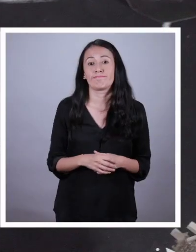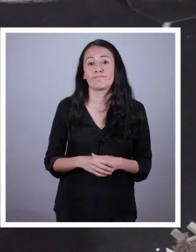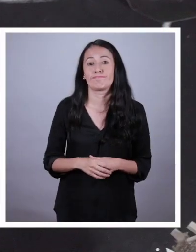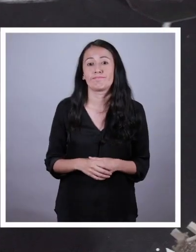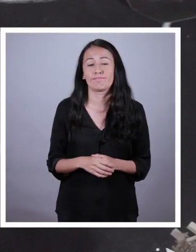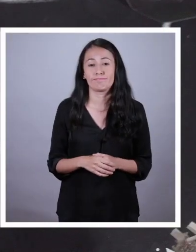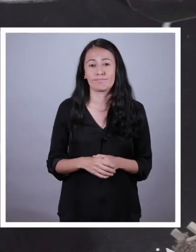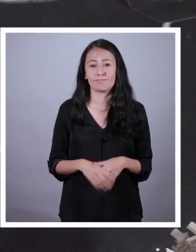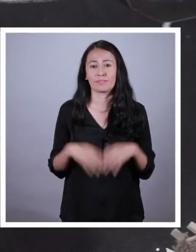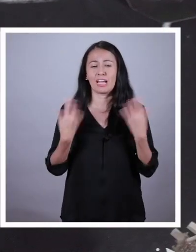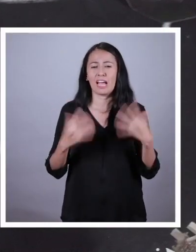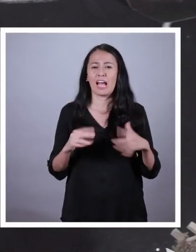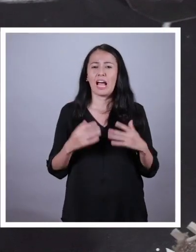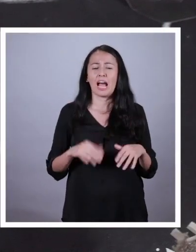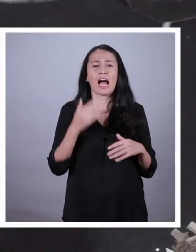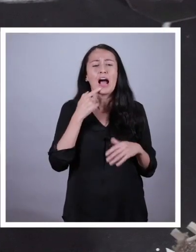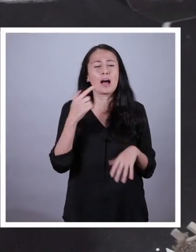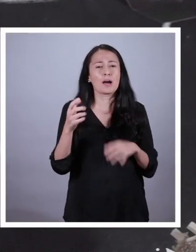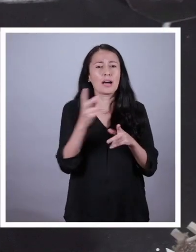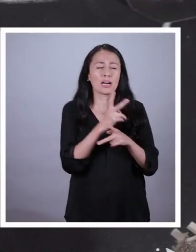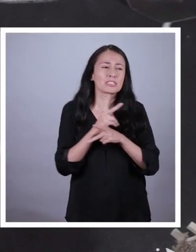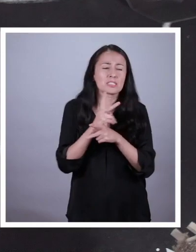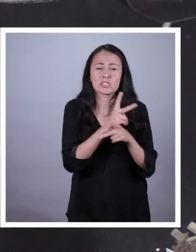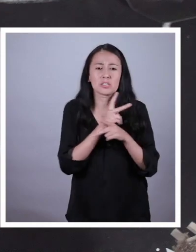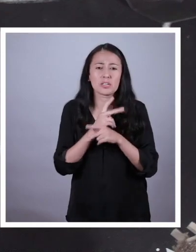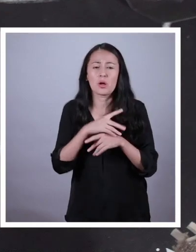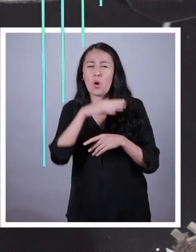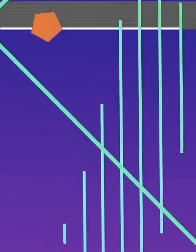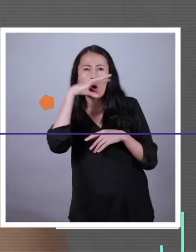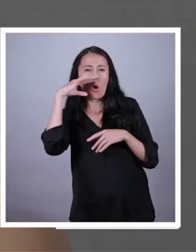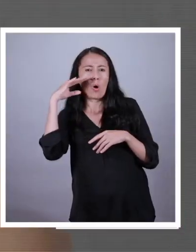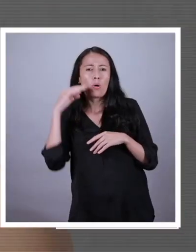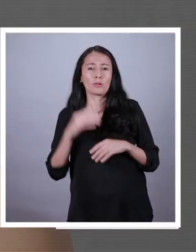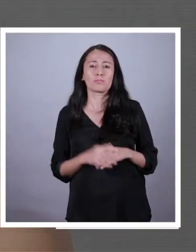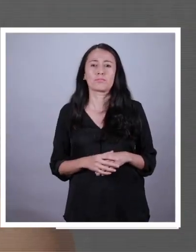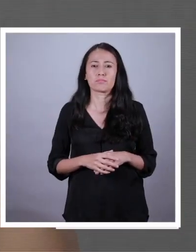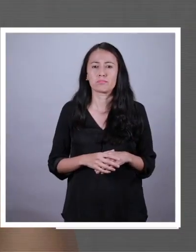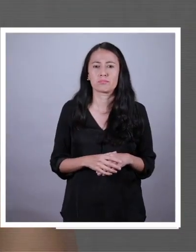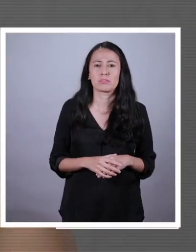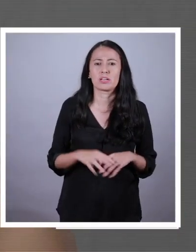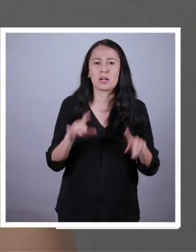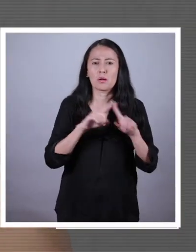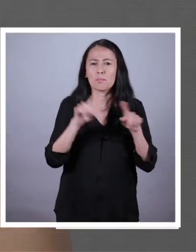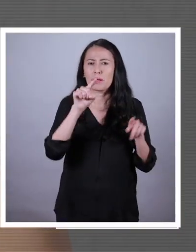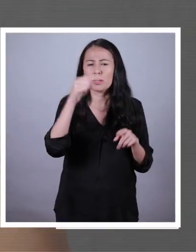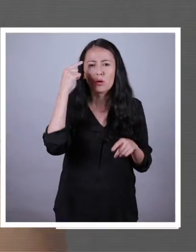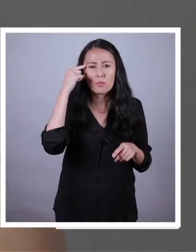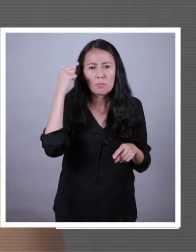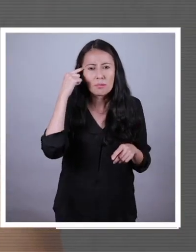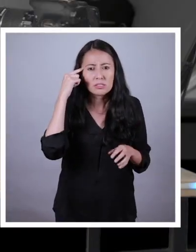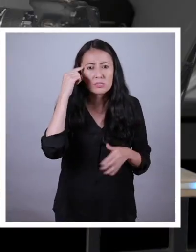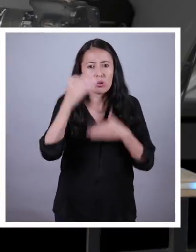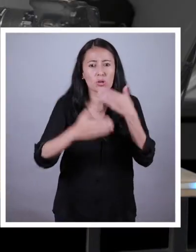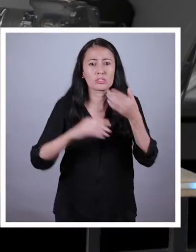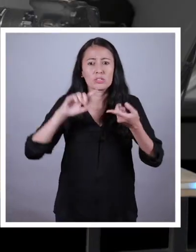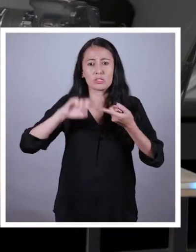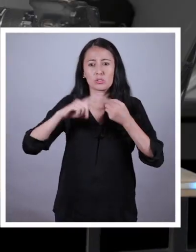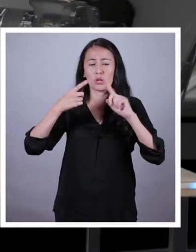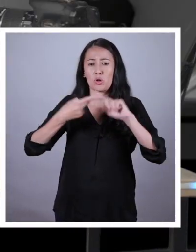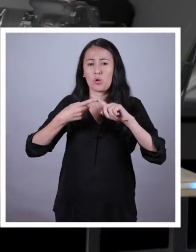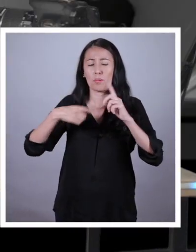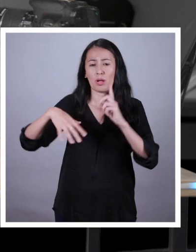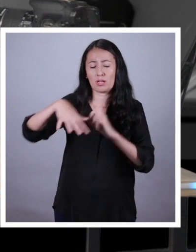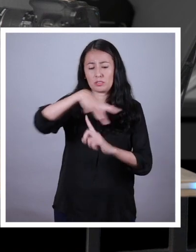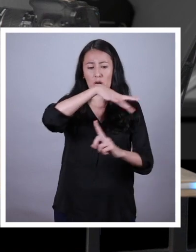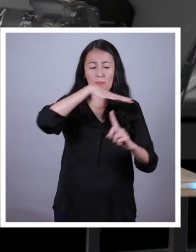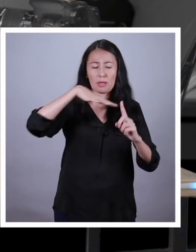Debimos hacerle caso a Amelia, el smog nos liquidó ¿Pero qué crees tú? Pregúntales a tus amigos si es que el ambiente